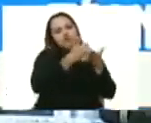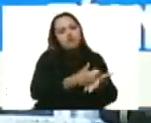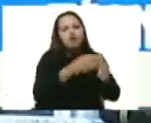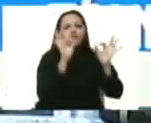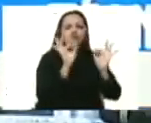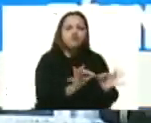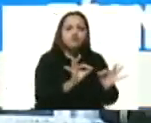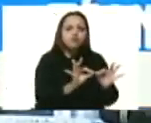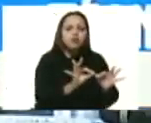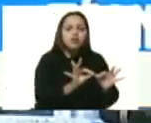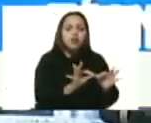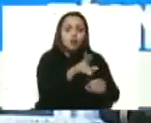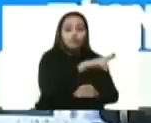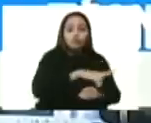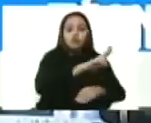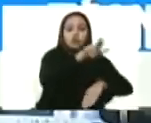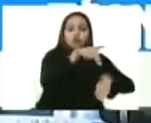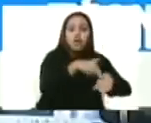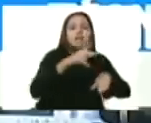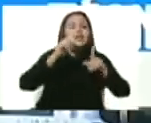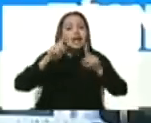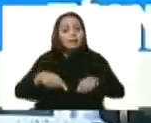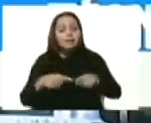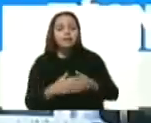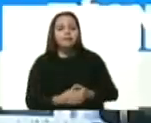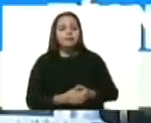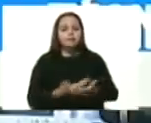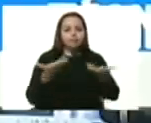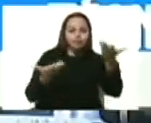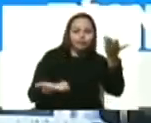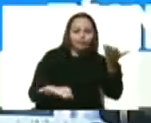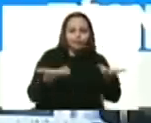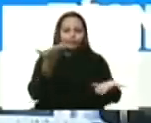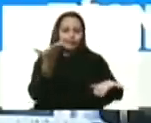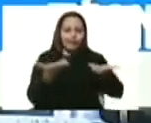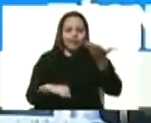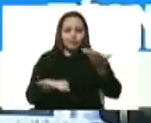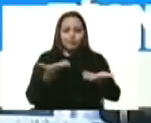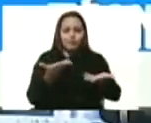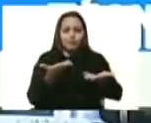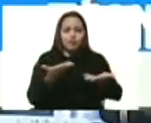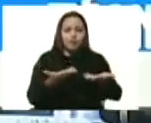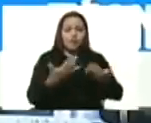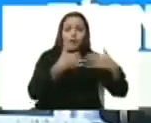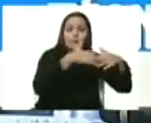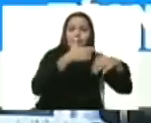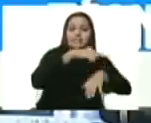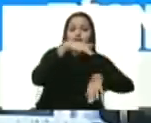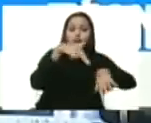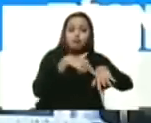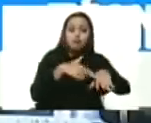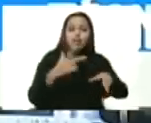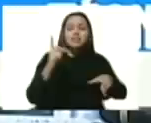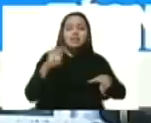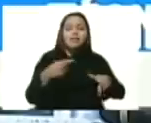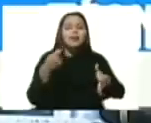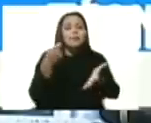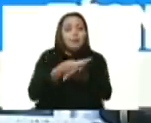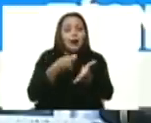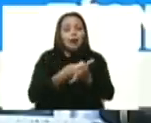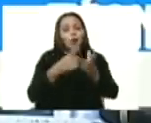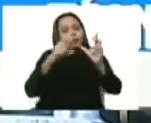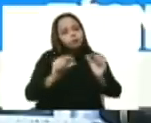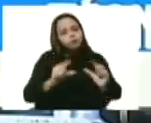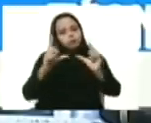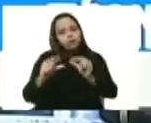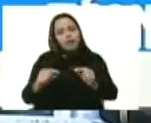consumo nacional y garantizar también en la balanza del equilibrio en los precios para nuestra